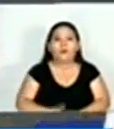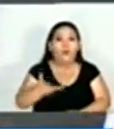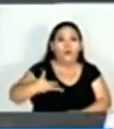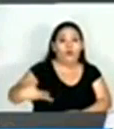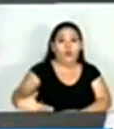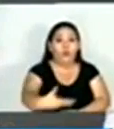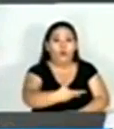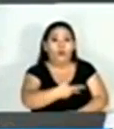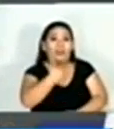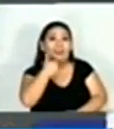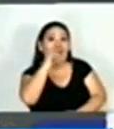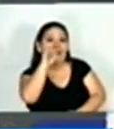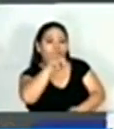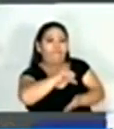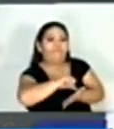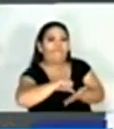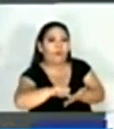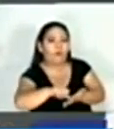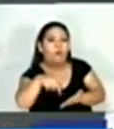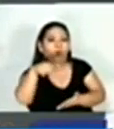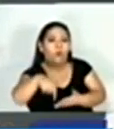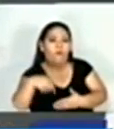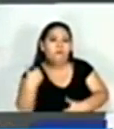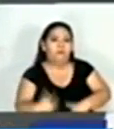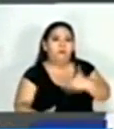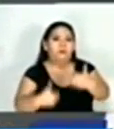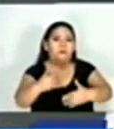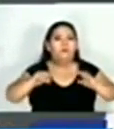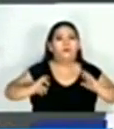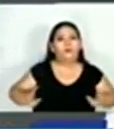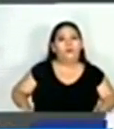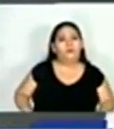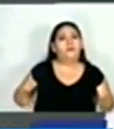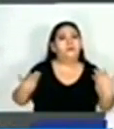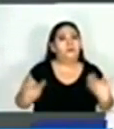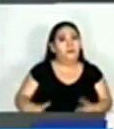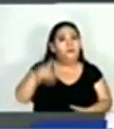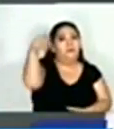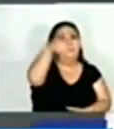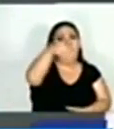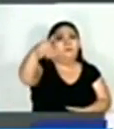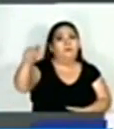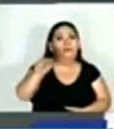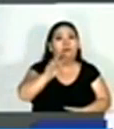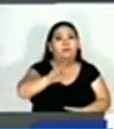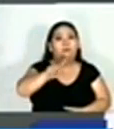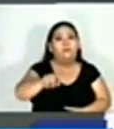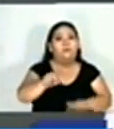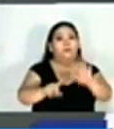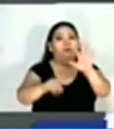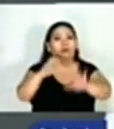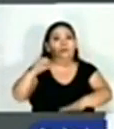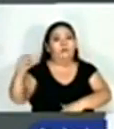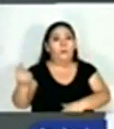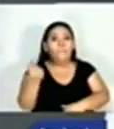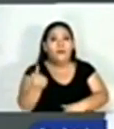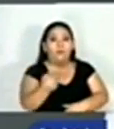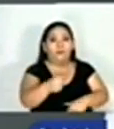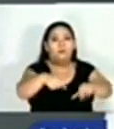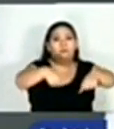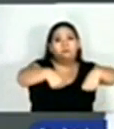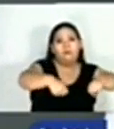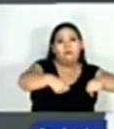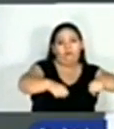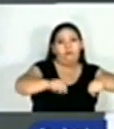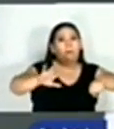Queremos resaltar que a lo largo de esta gestión hemos capacitado a más de 2.600 motociclistas, en donde esto